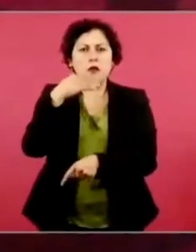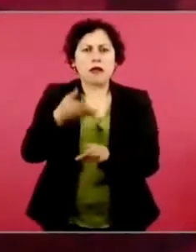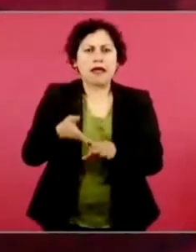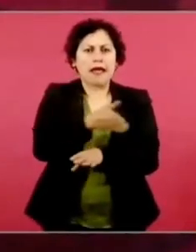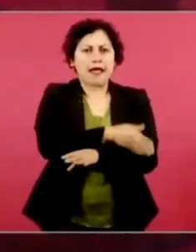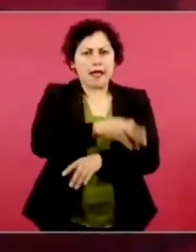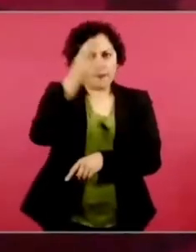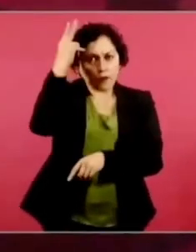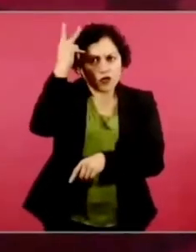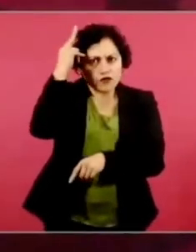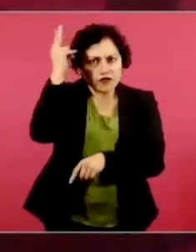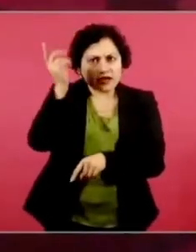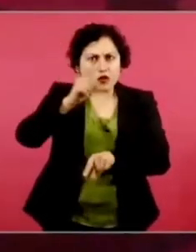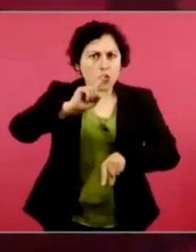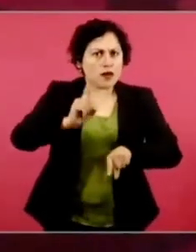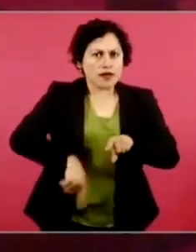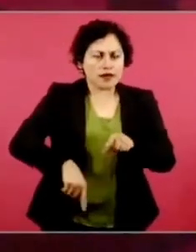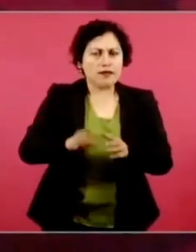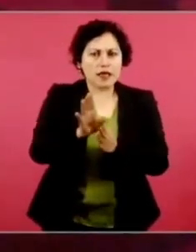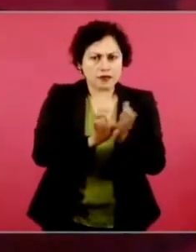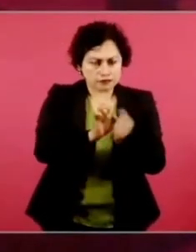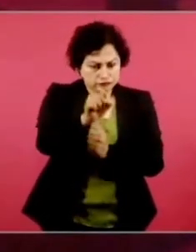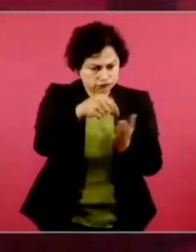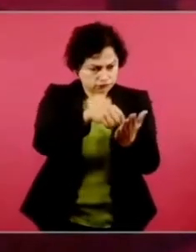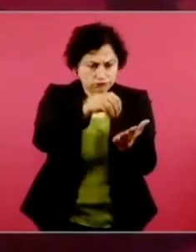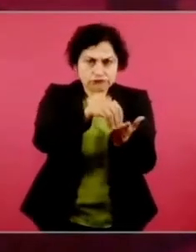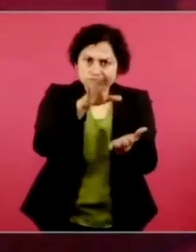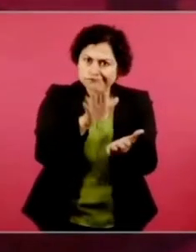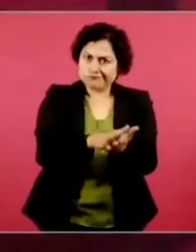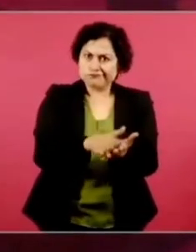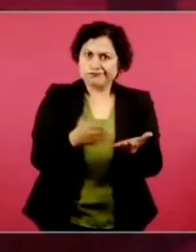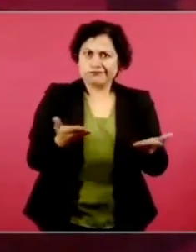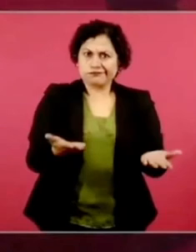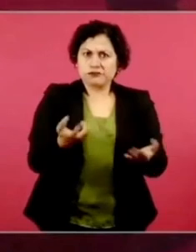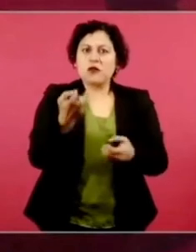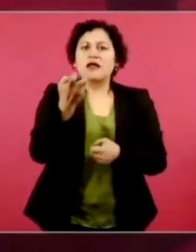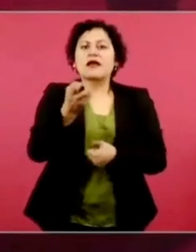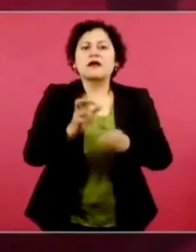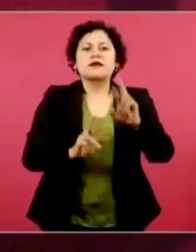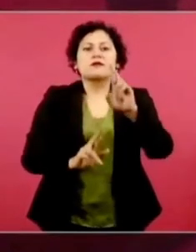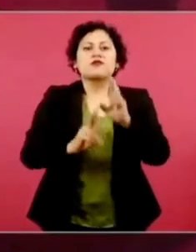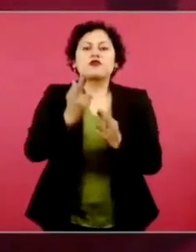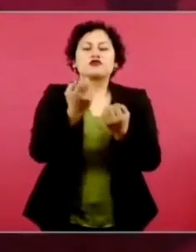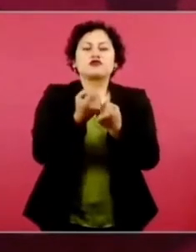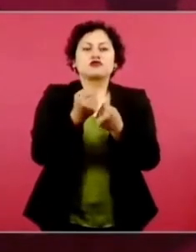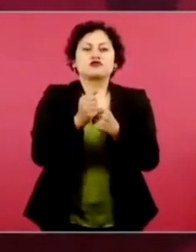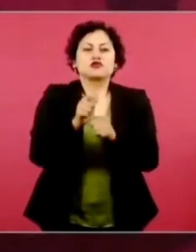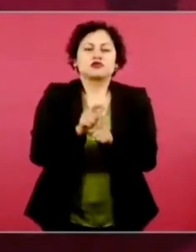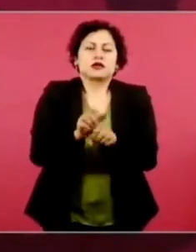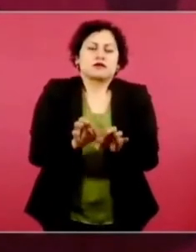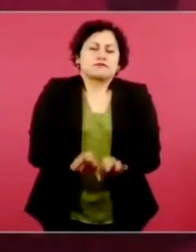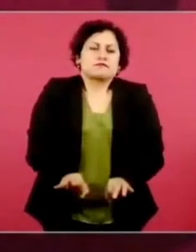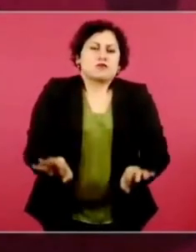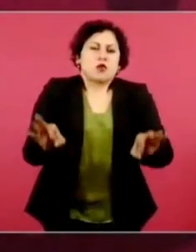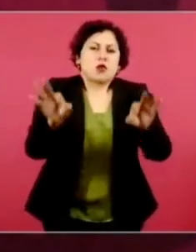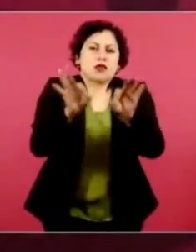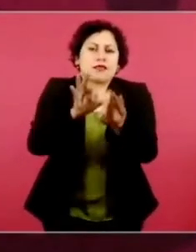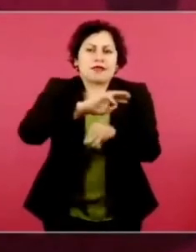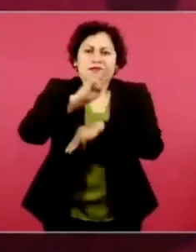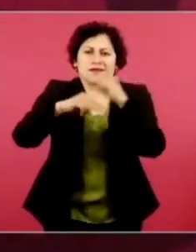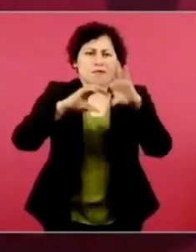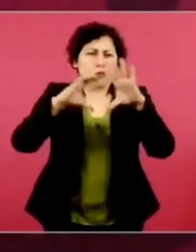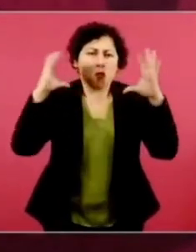Estamos hablando de la revolución social más importante del mundo y de una de las